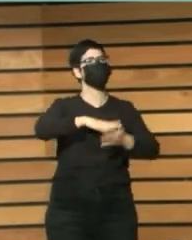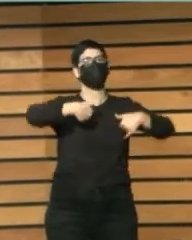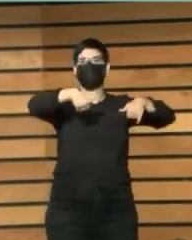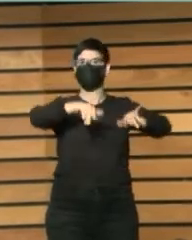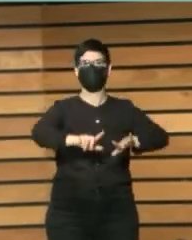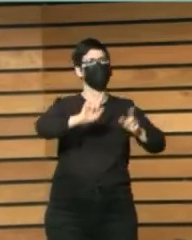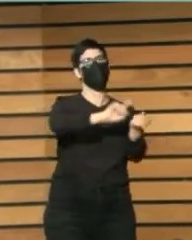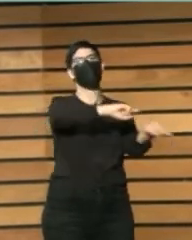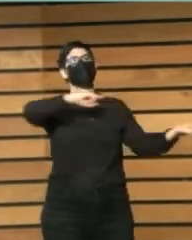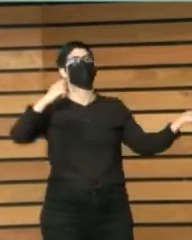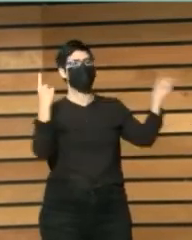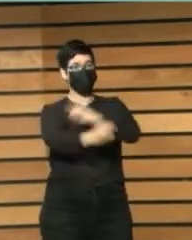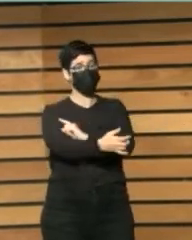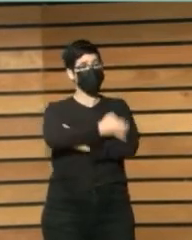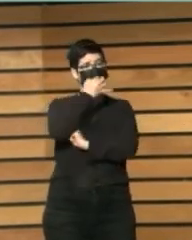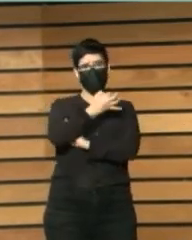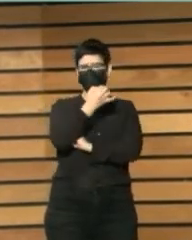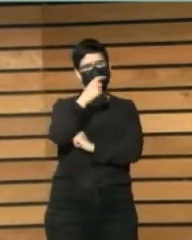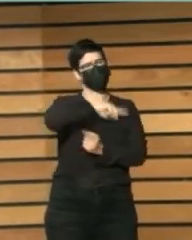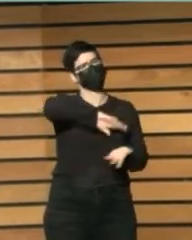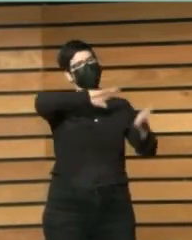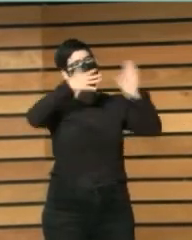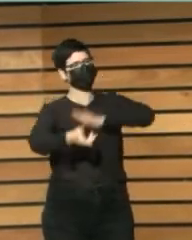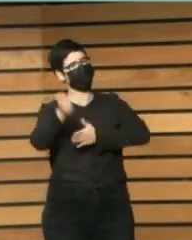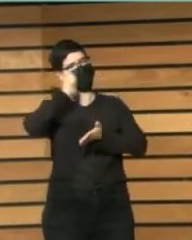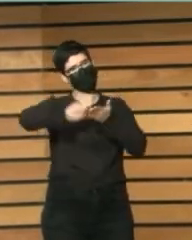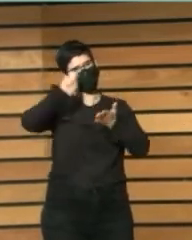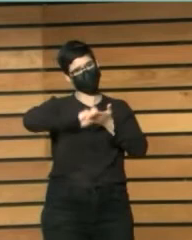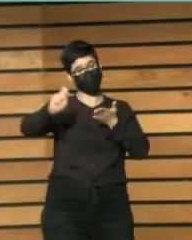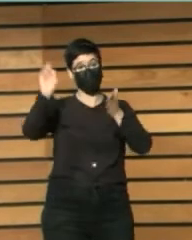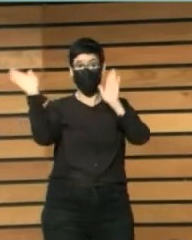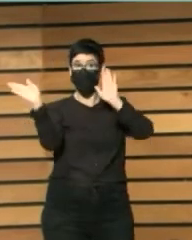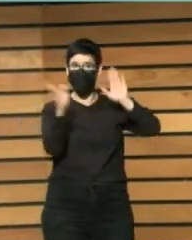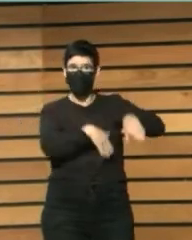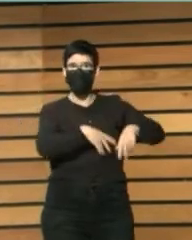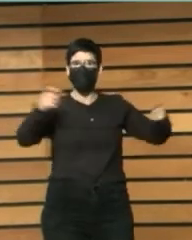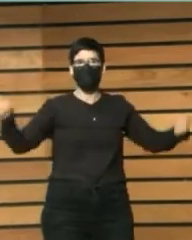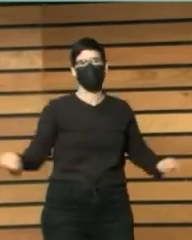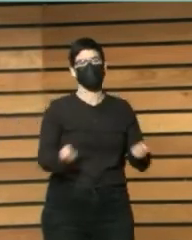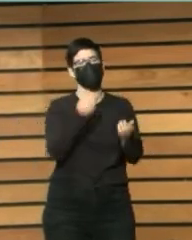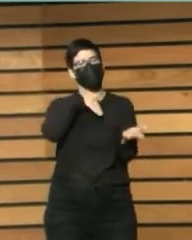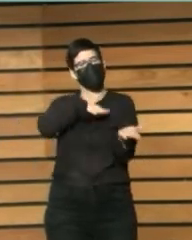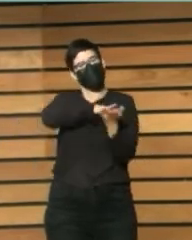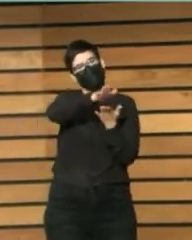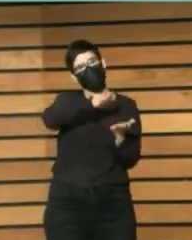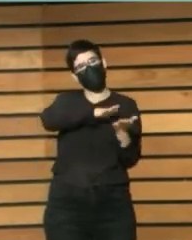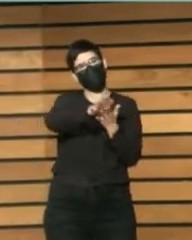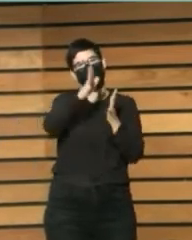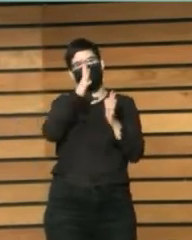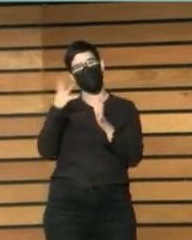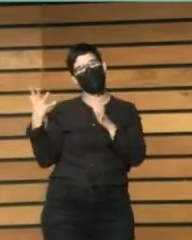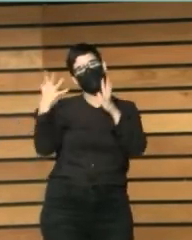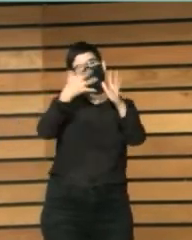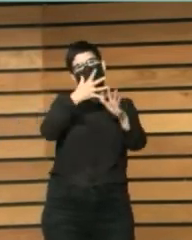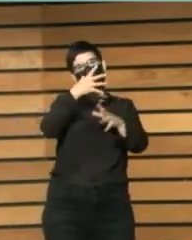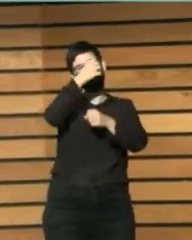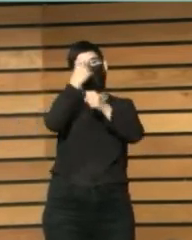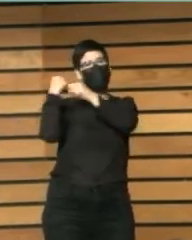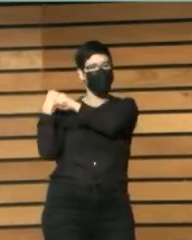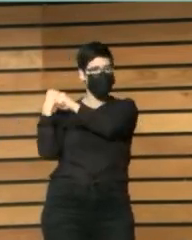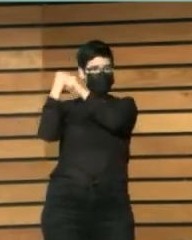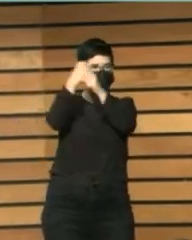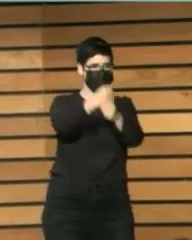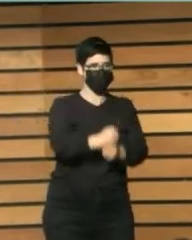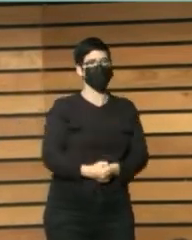escrito. Y la última es una publicación que hicimos con motivo del décimo aniversario de la apertura del centro, de la